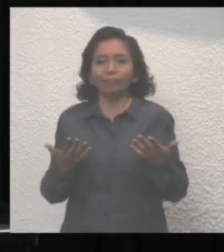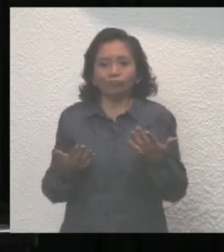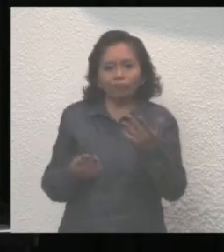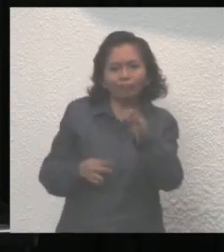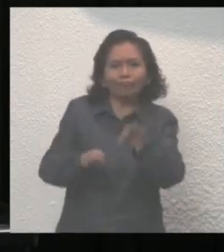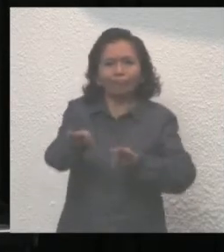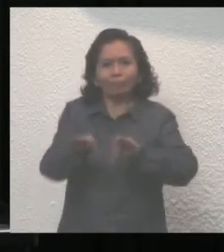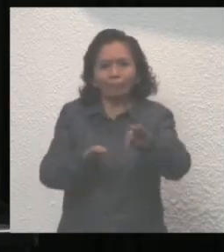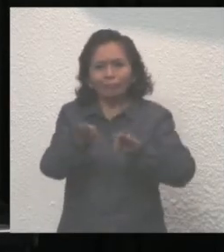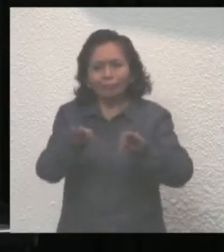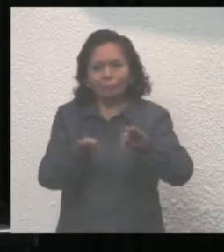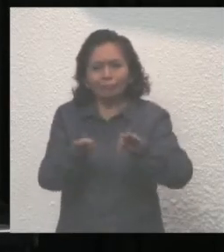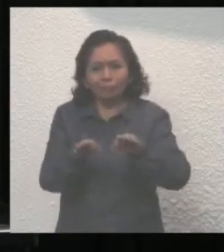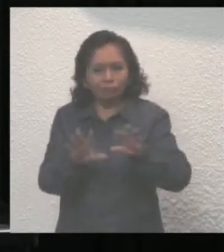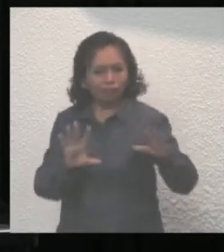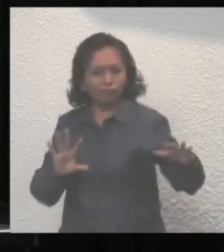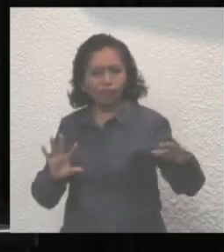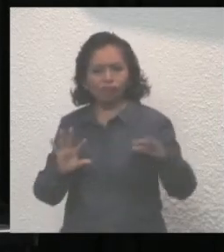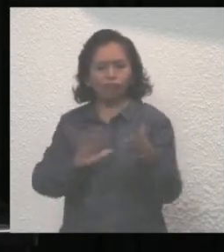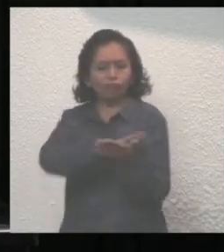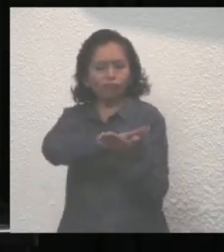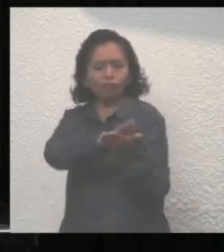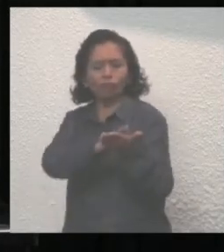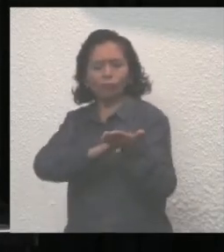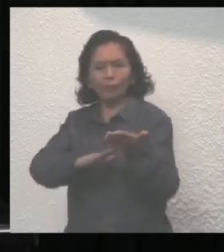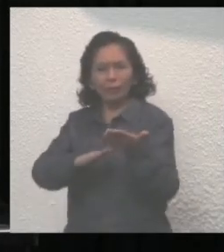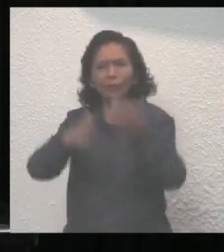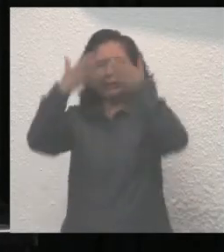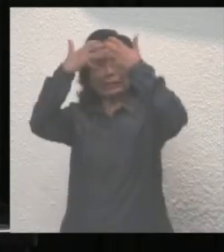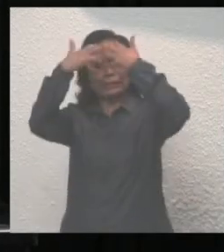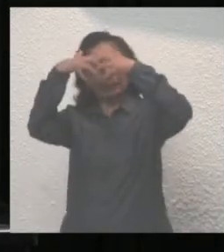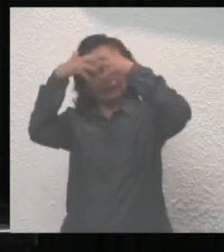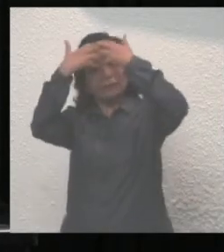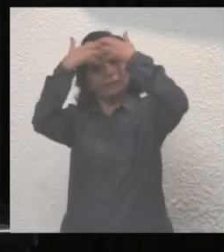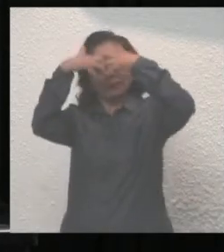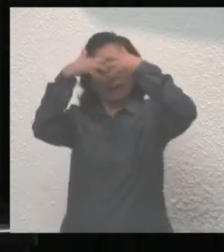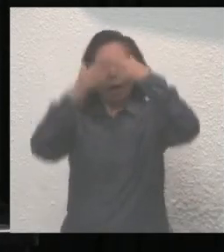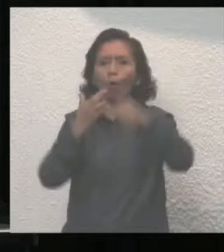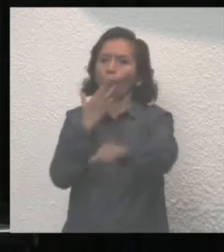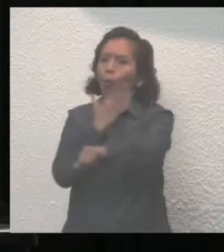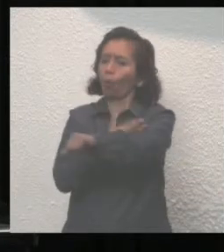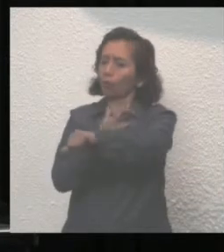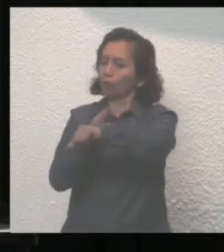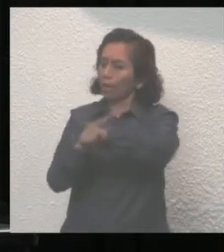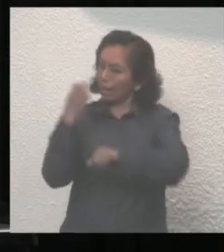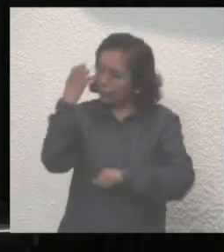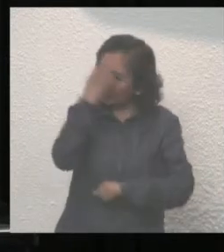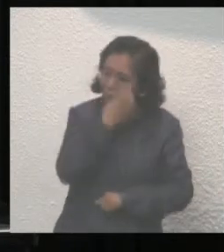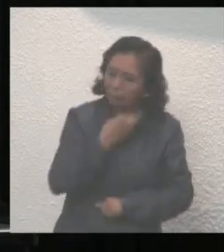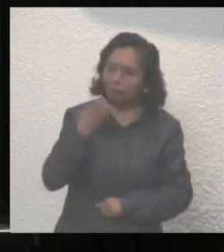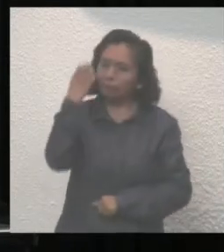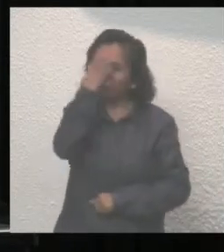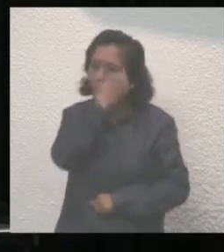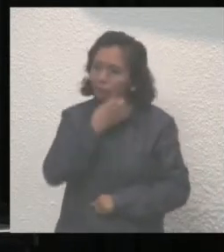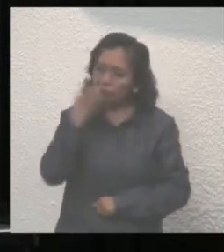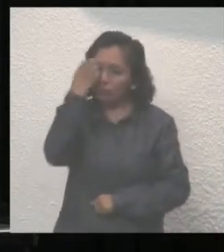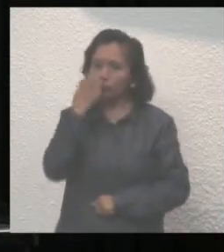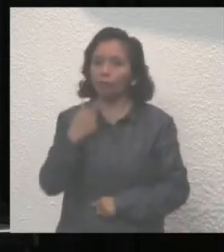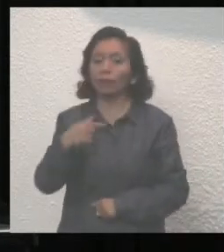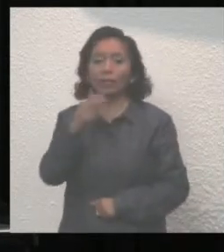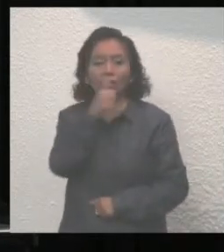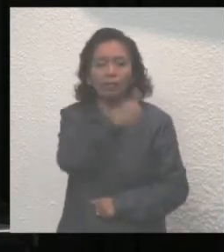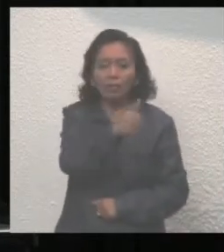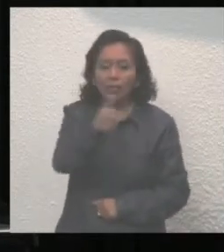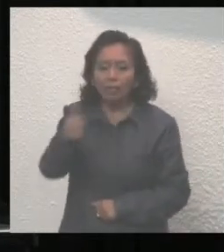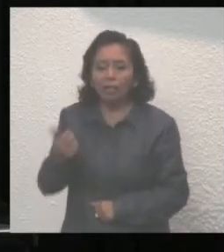de humildad, de honda reflexión y honesta evaluación de lo que nos toca hacer